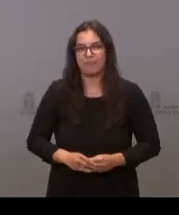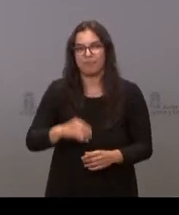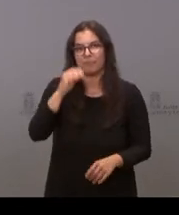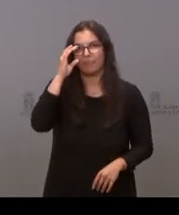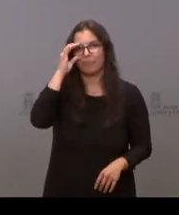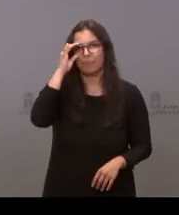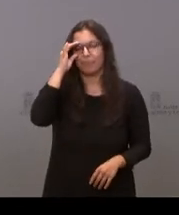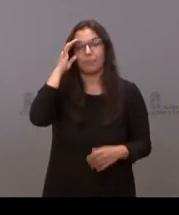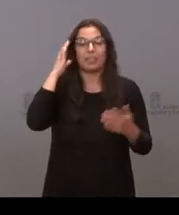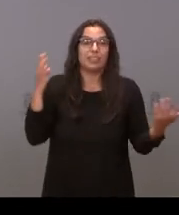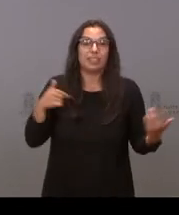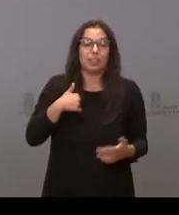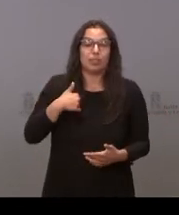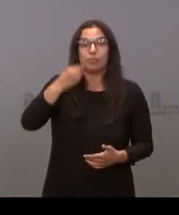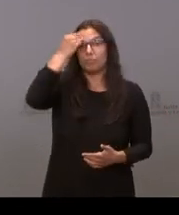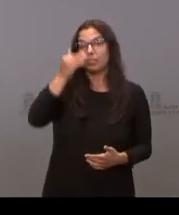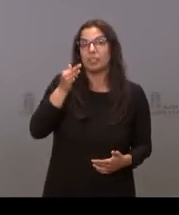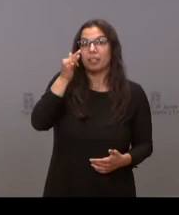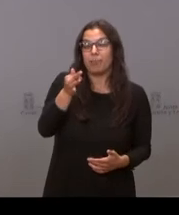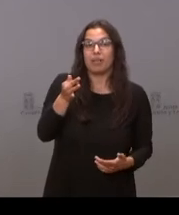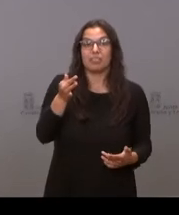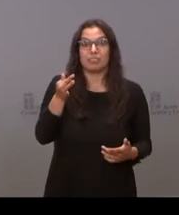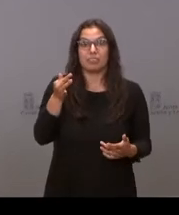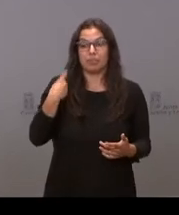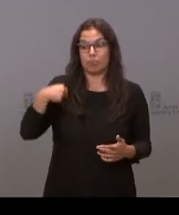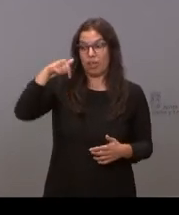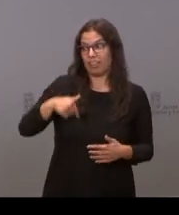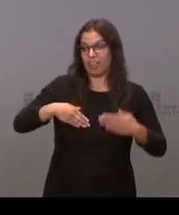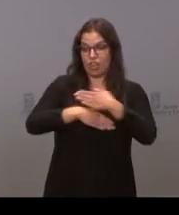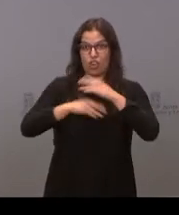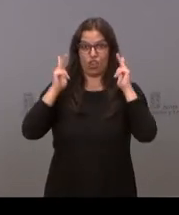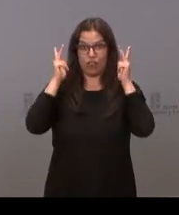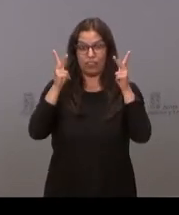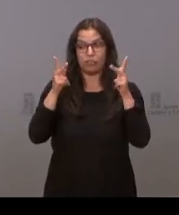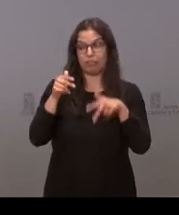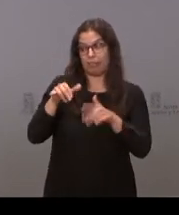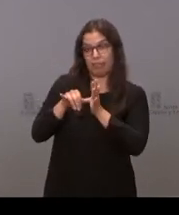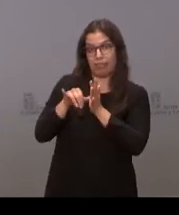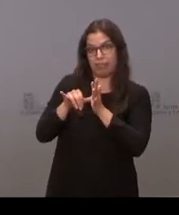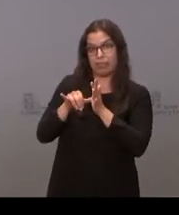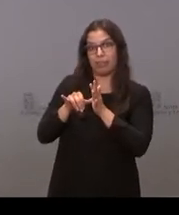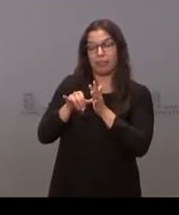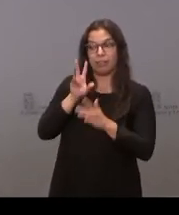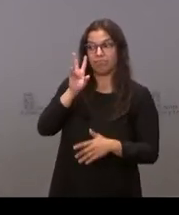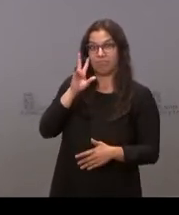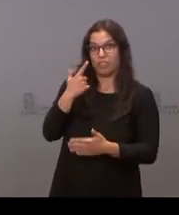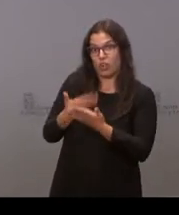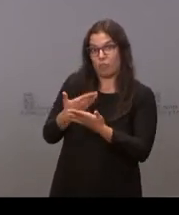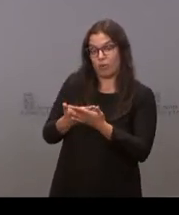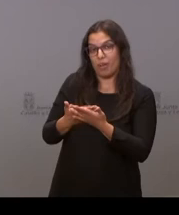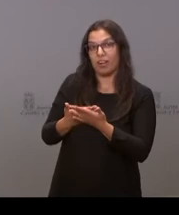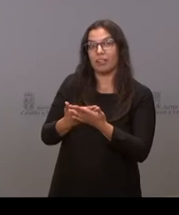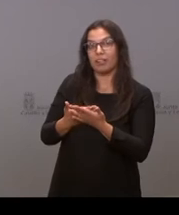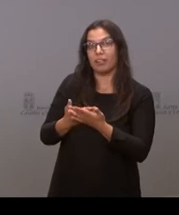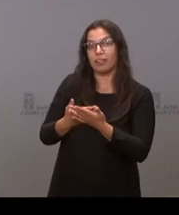Bueno, yo creo que, además, encontrándonos en este convento, ahí a escasos metros, podrán comprobar ustedes que está enterrado,